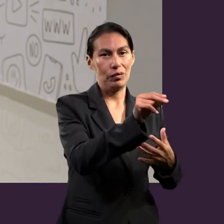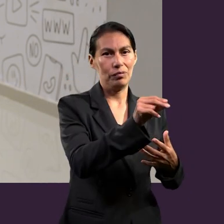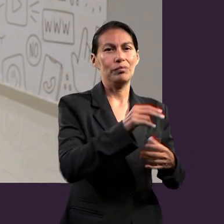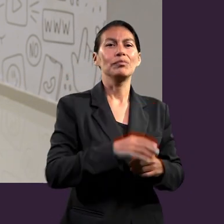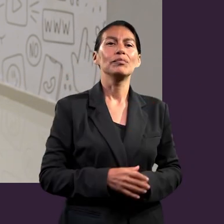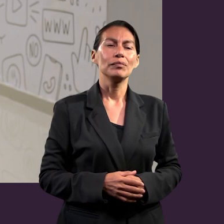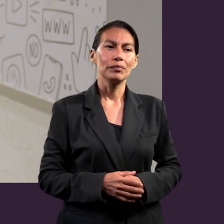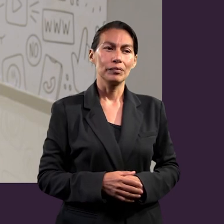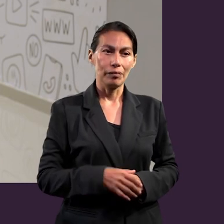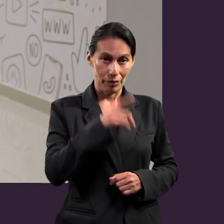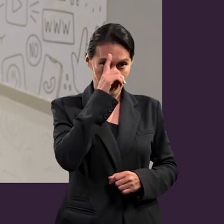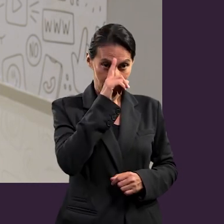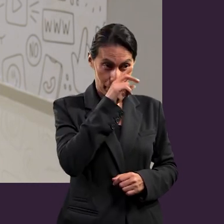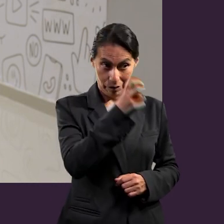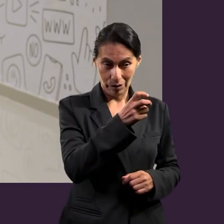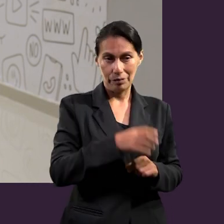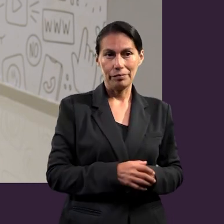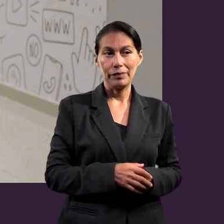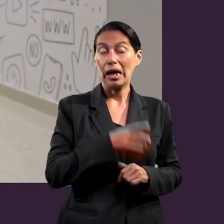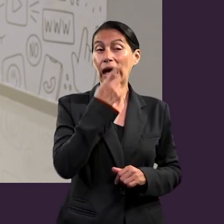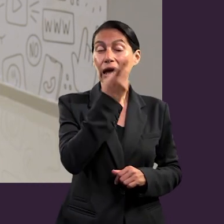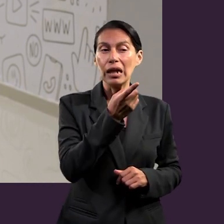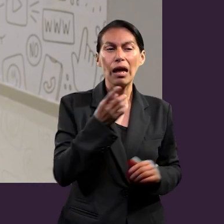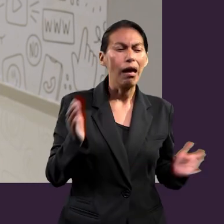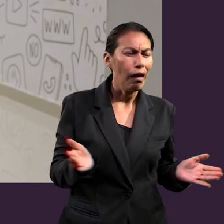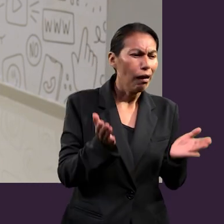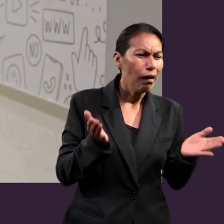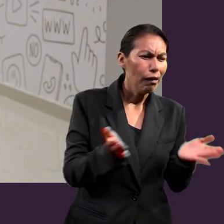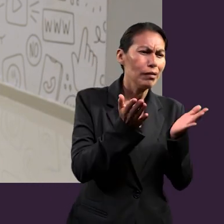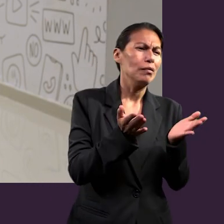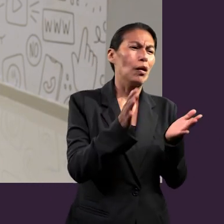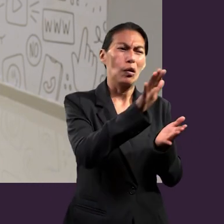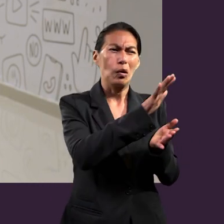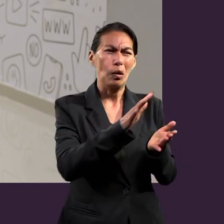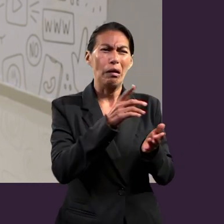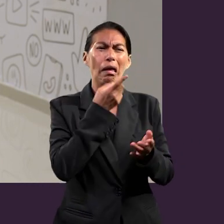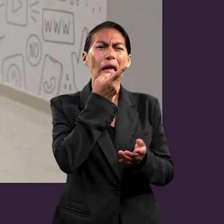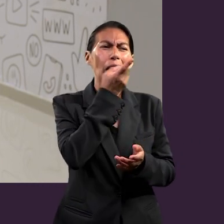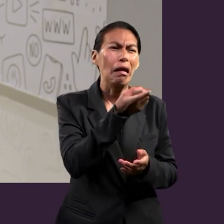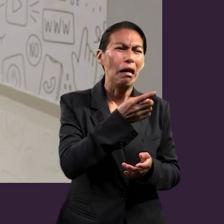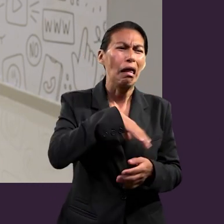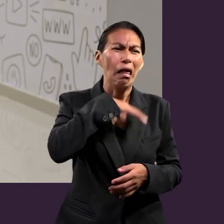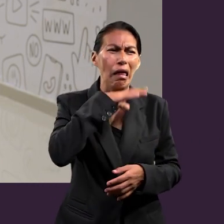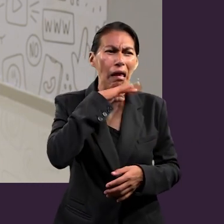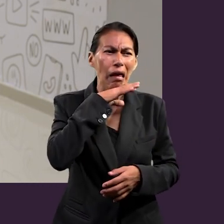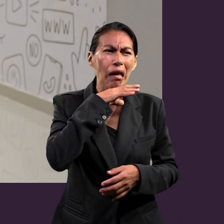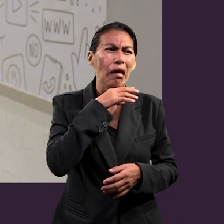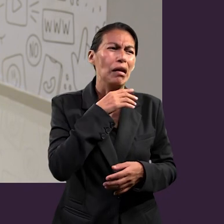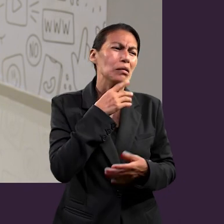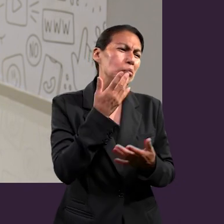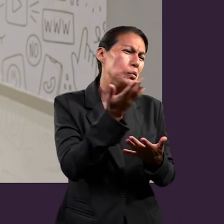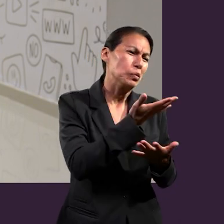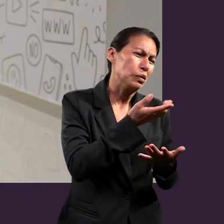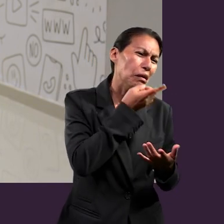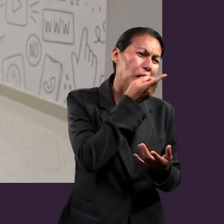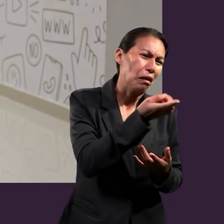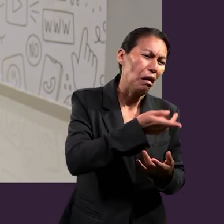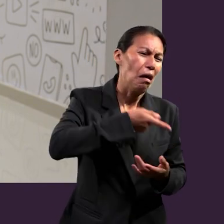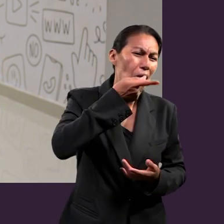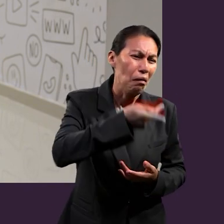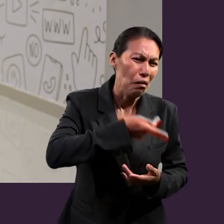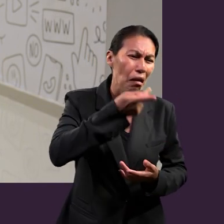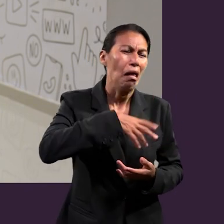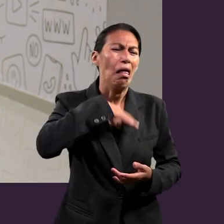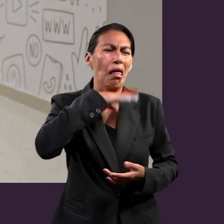no se embriaguez con vino. Y además de eso, les amonesta que ninguna palabra torpe o